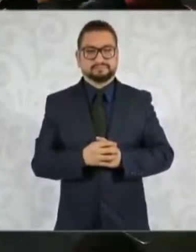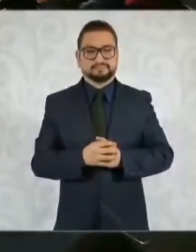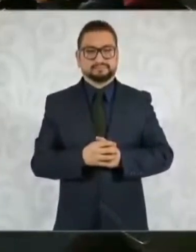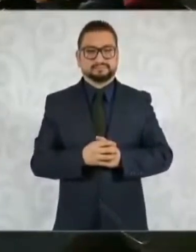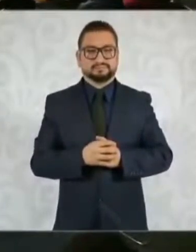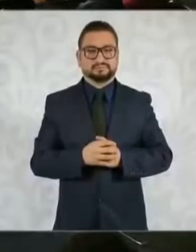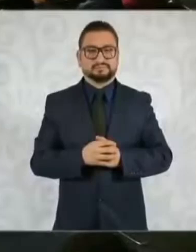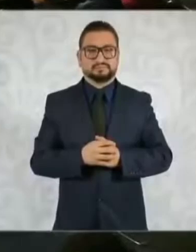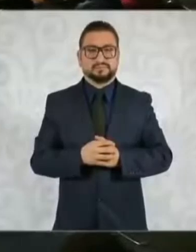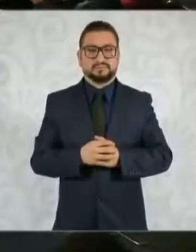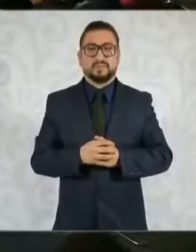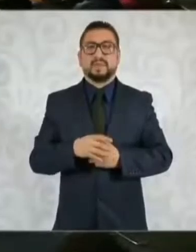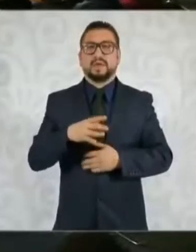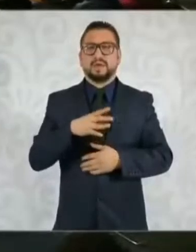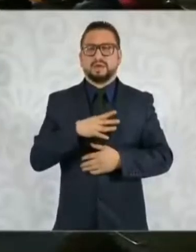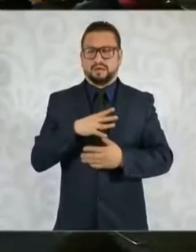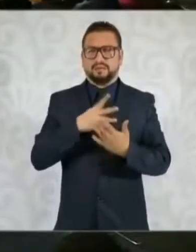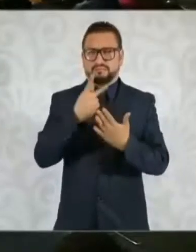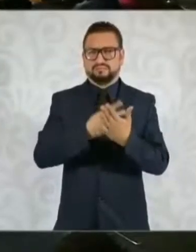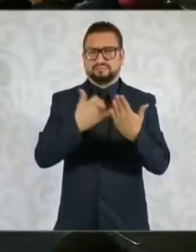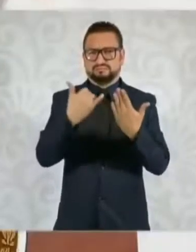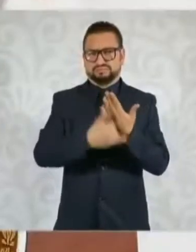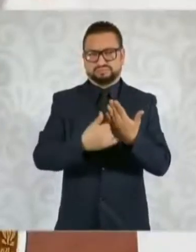Hay varios proyectos.